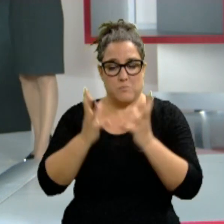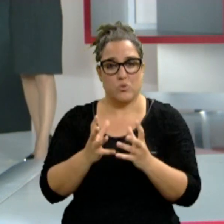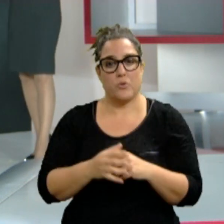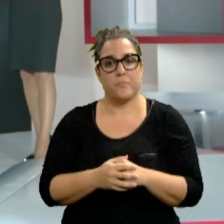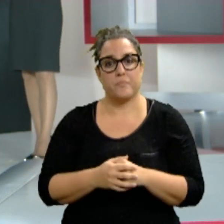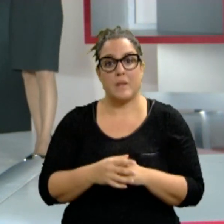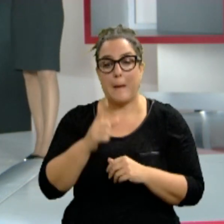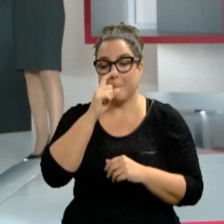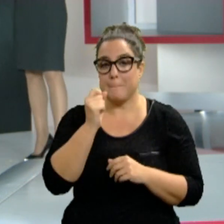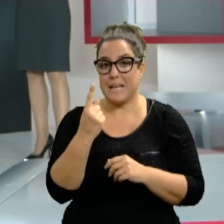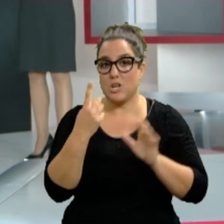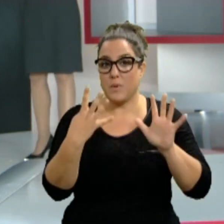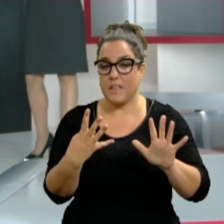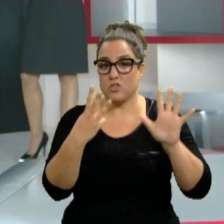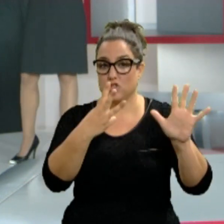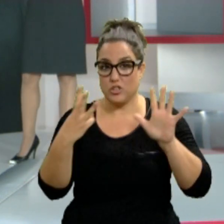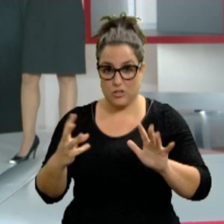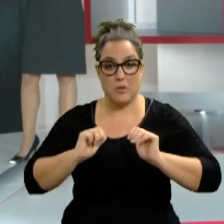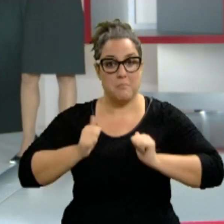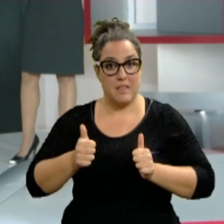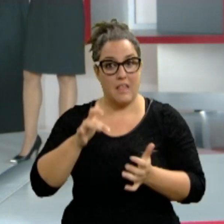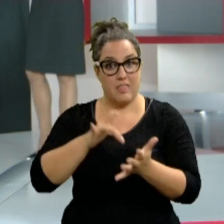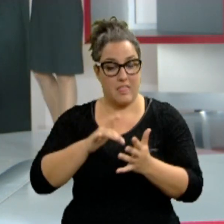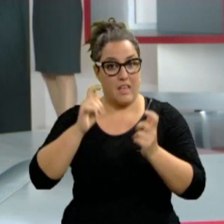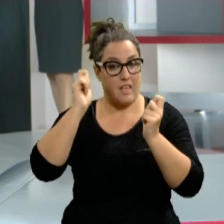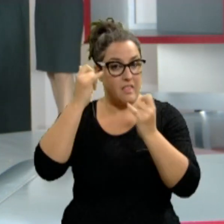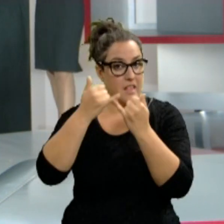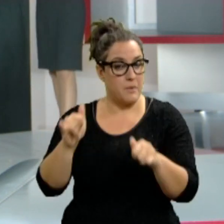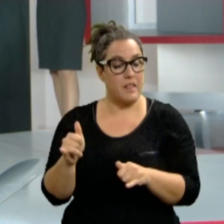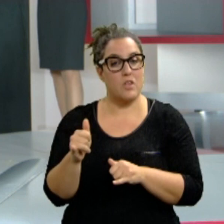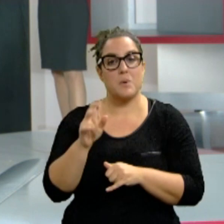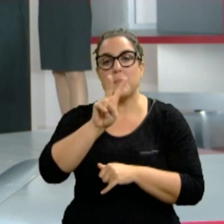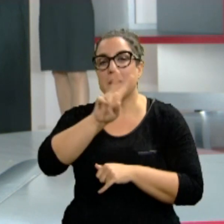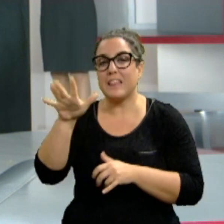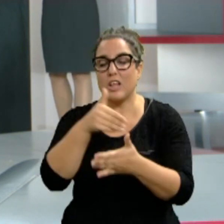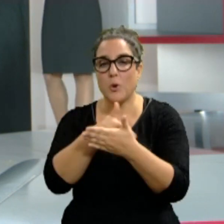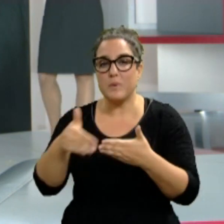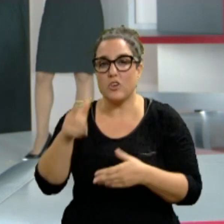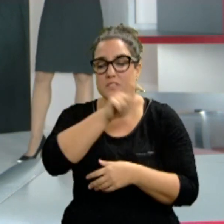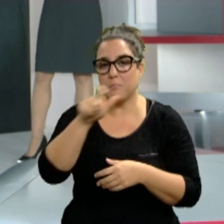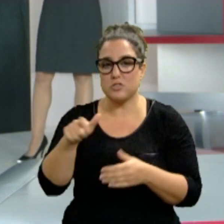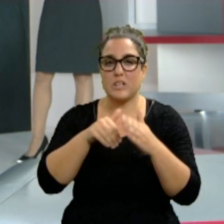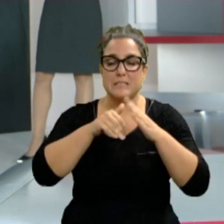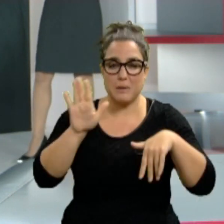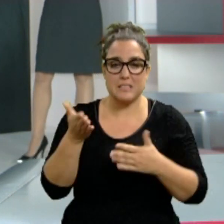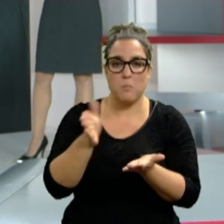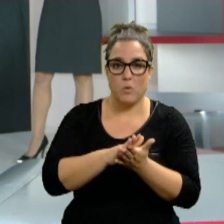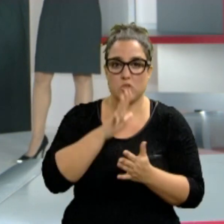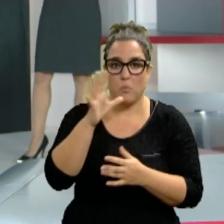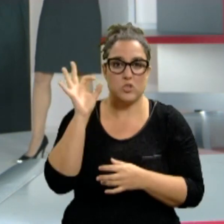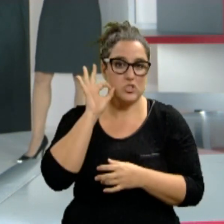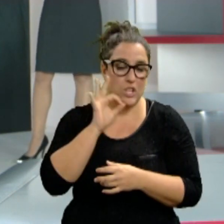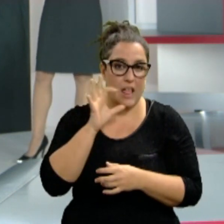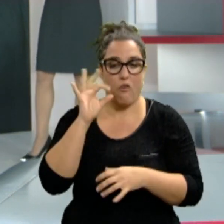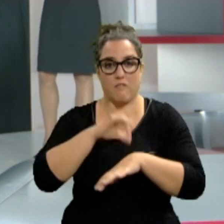1988, que fue el primer año en conmemorar ese día, más de 25 millones de personas han muerto en el mundo a causa de enfermedades relacionadas con el